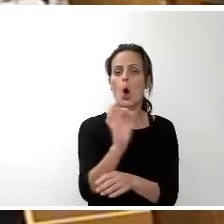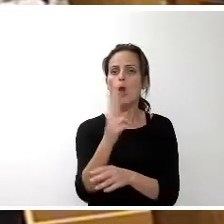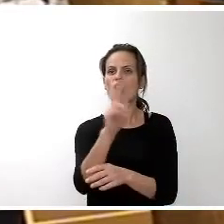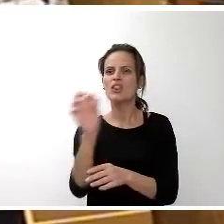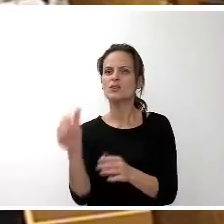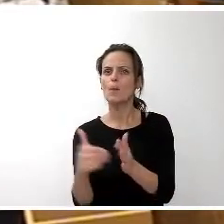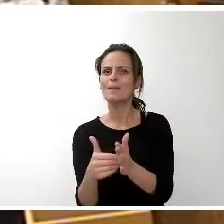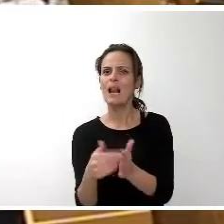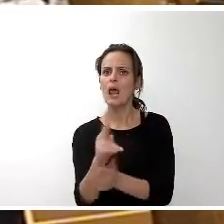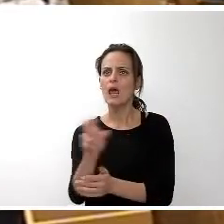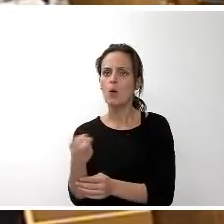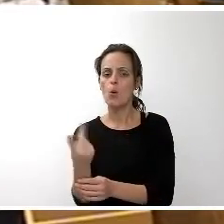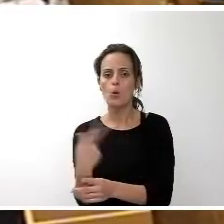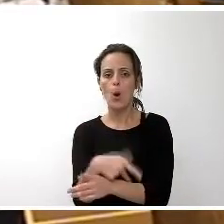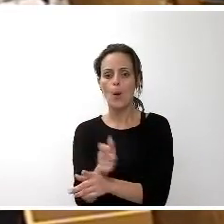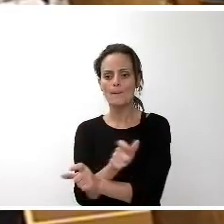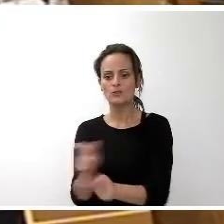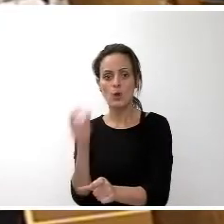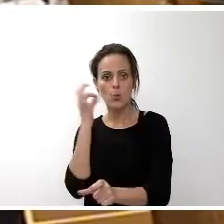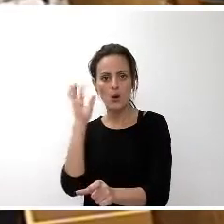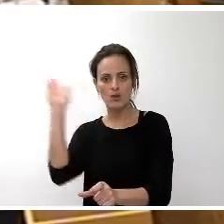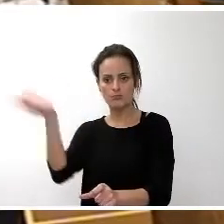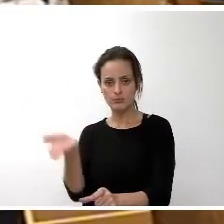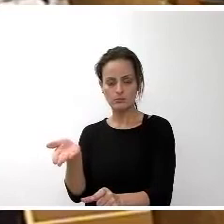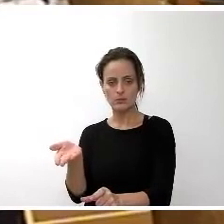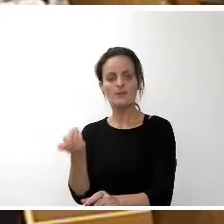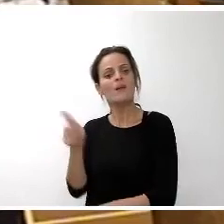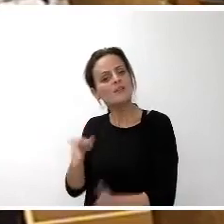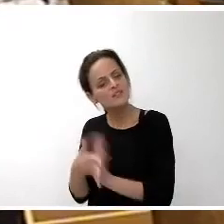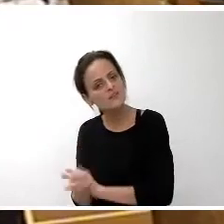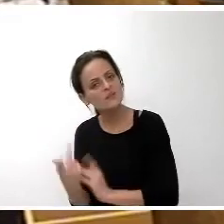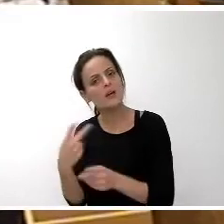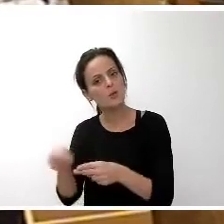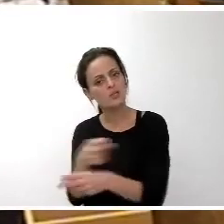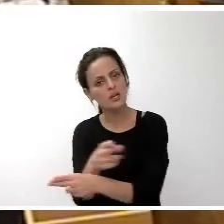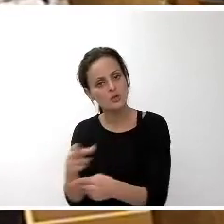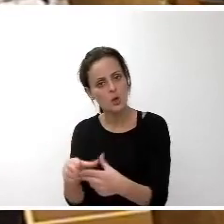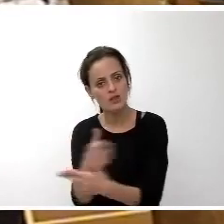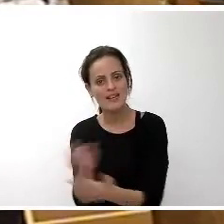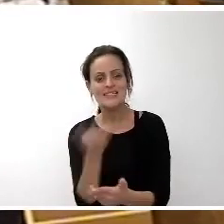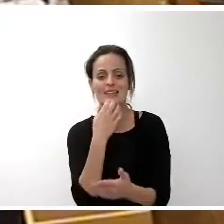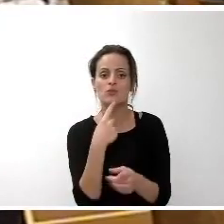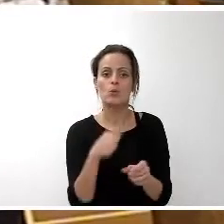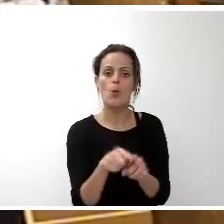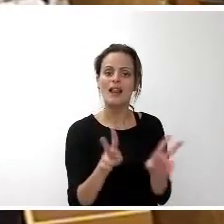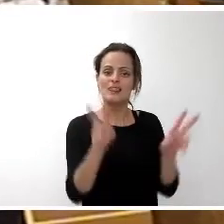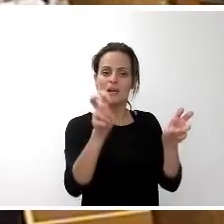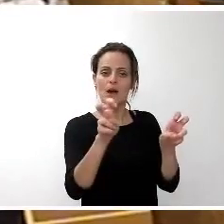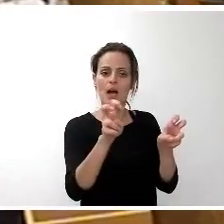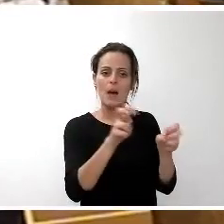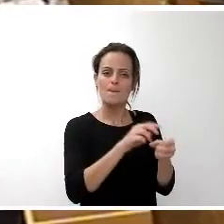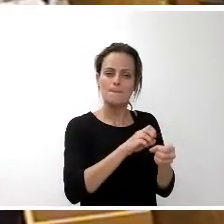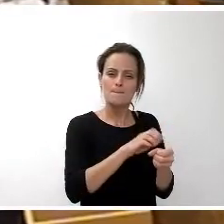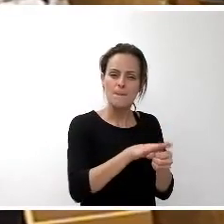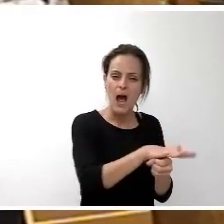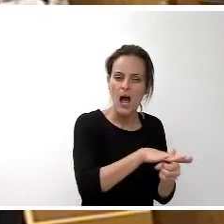especialmente vulnerables eso es política social cuando hablamos de barrios por el empleo en algunos de los barrios con peor situación